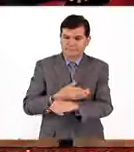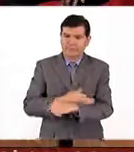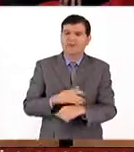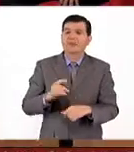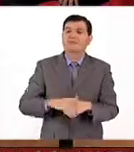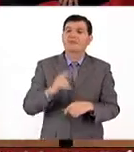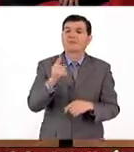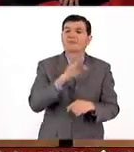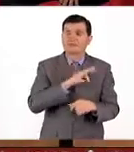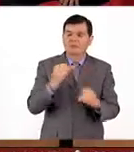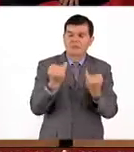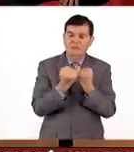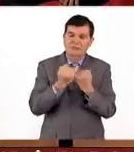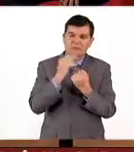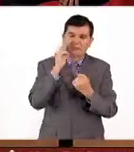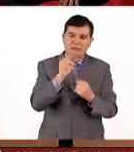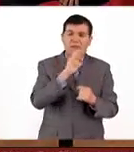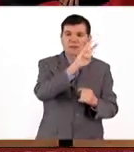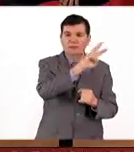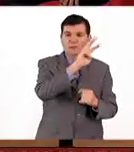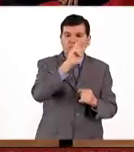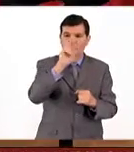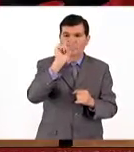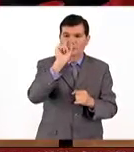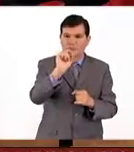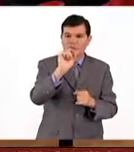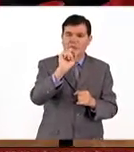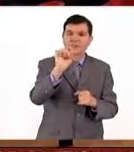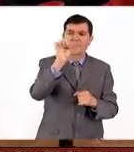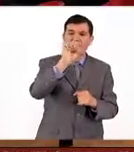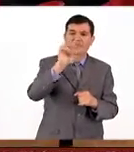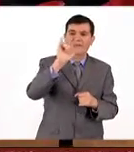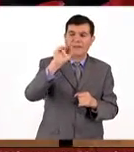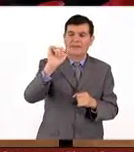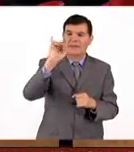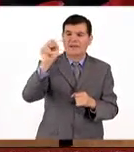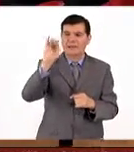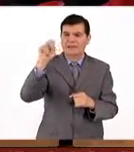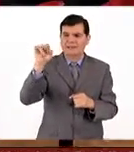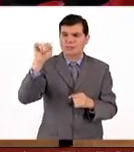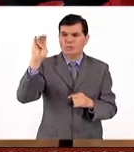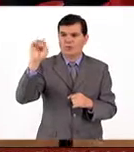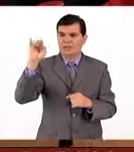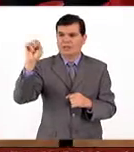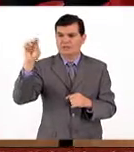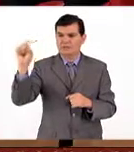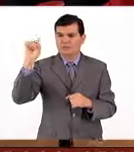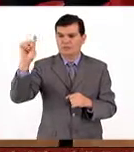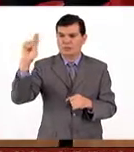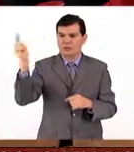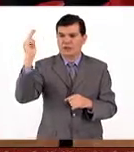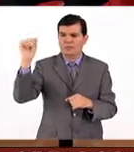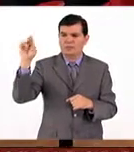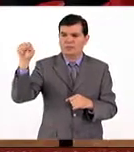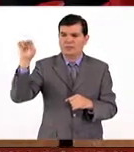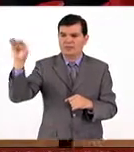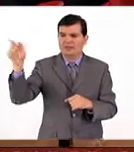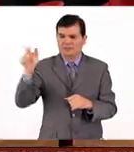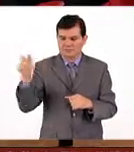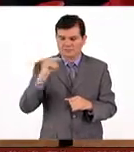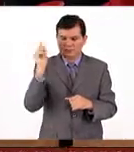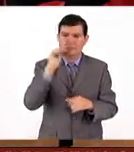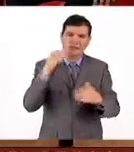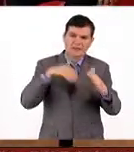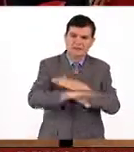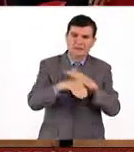De todas formas pueden consultarlo en la página de internet www.díadejardinesbotánicos.unam.mx para